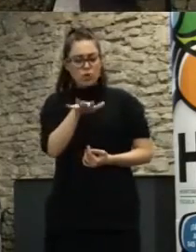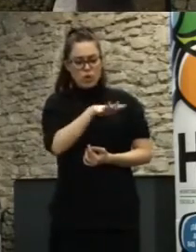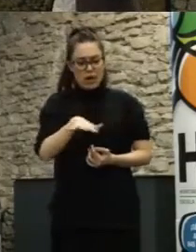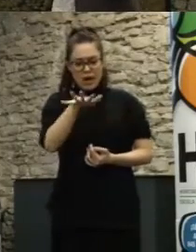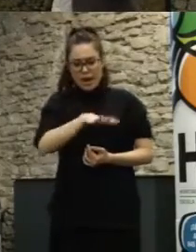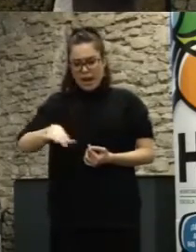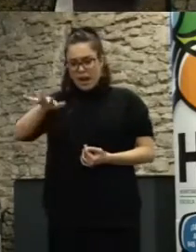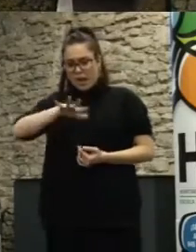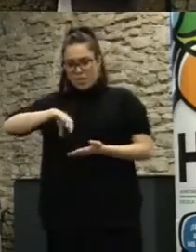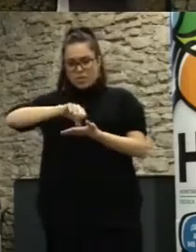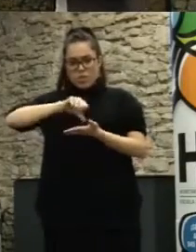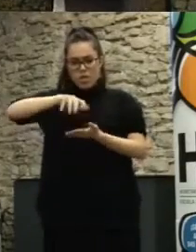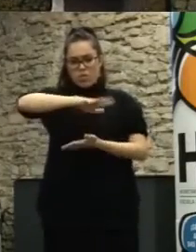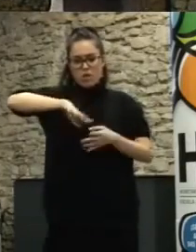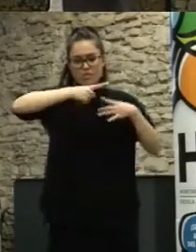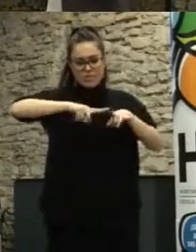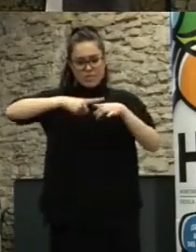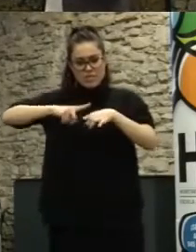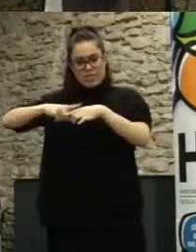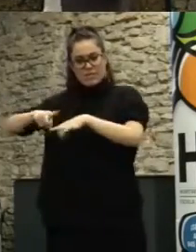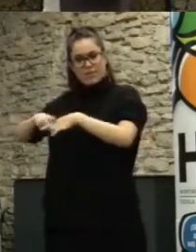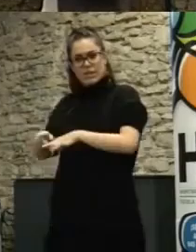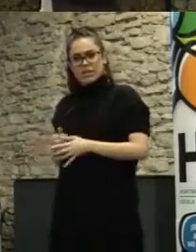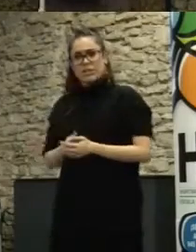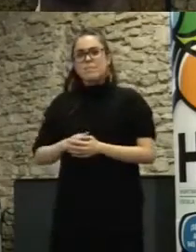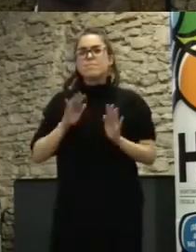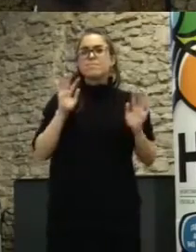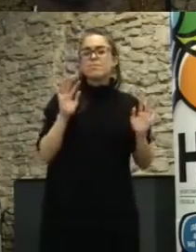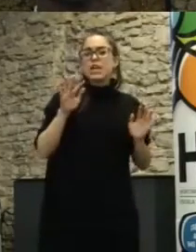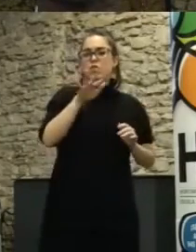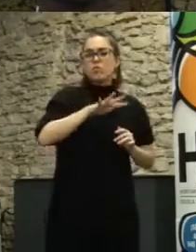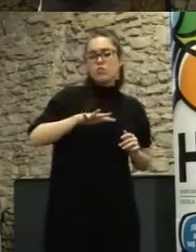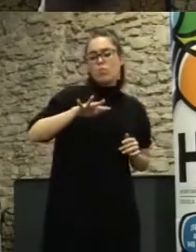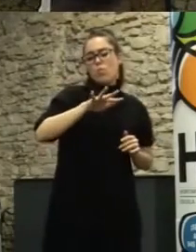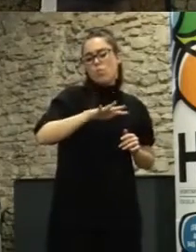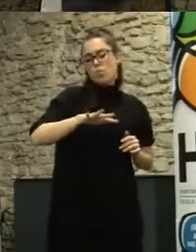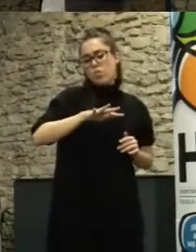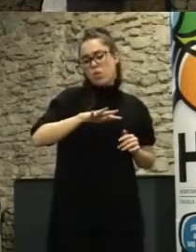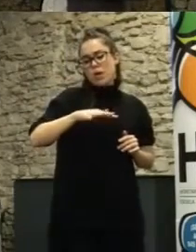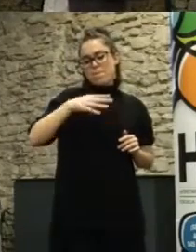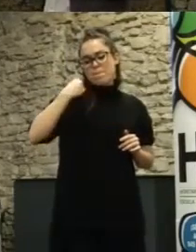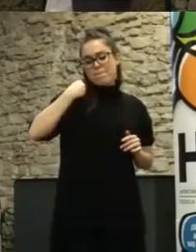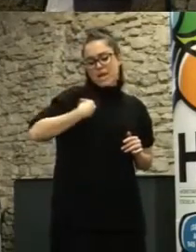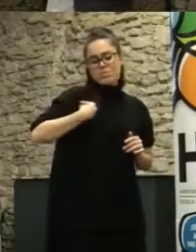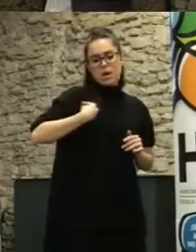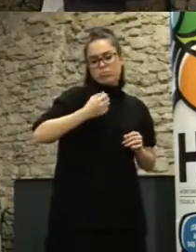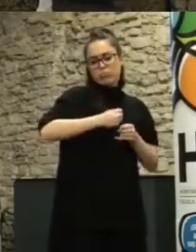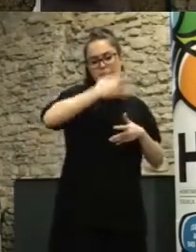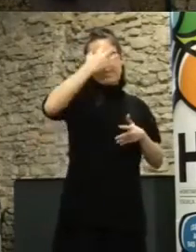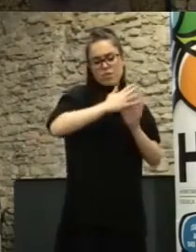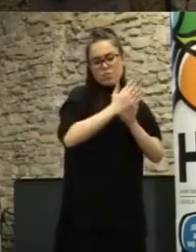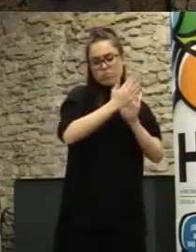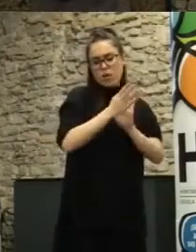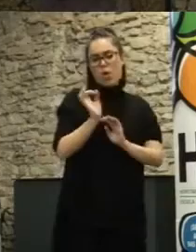¿no? es decir tenemos que tratar de buscar una cierta homogeneidad social para poder testar y ver si el resultado es diferente ¿eh?